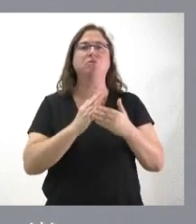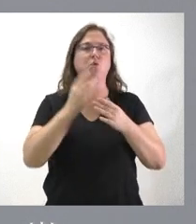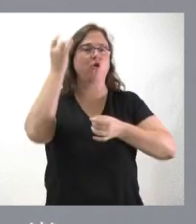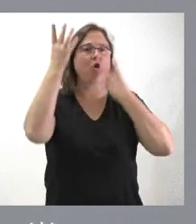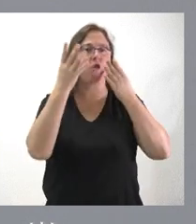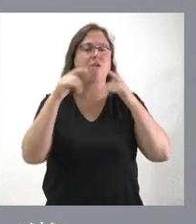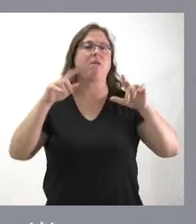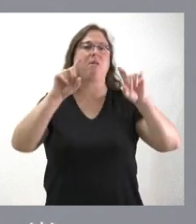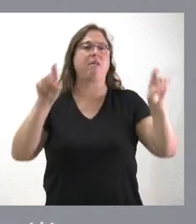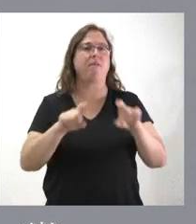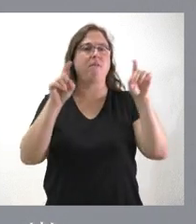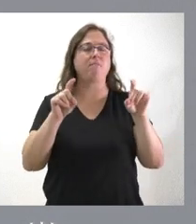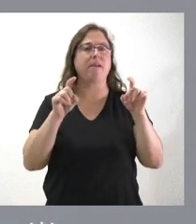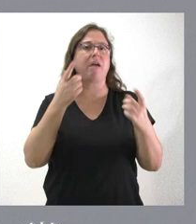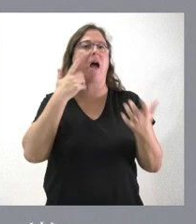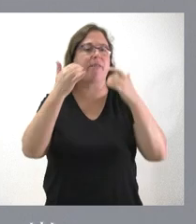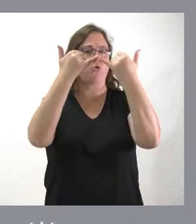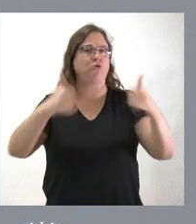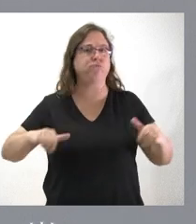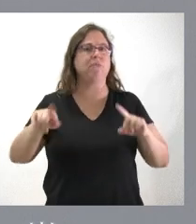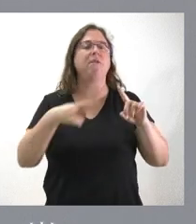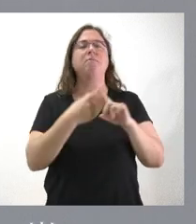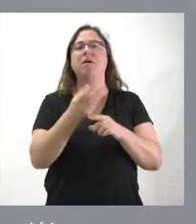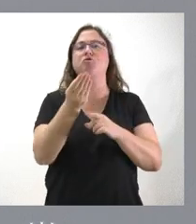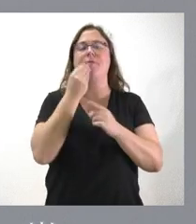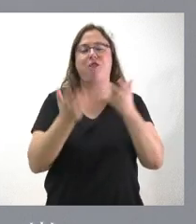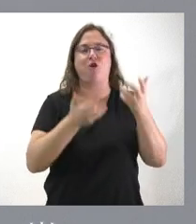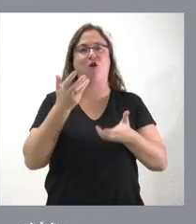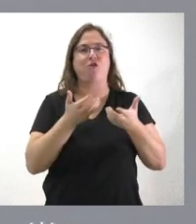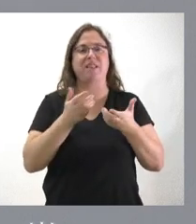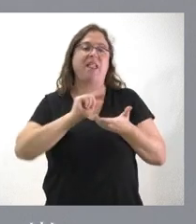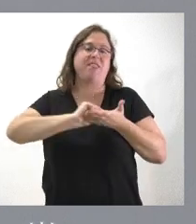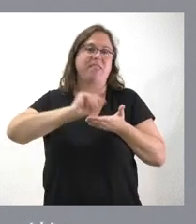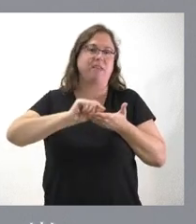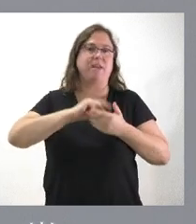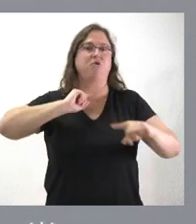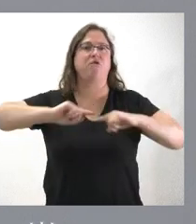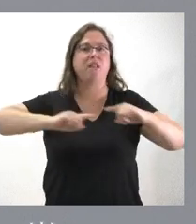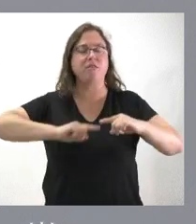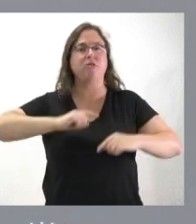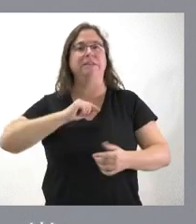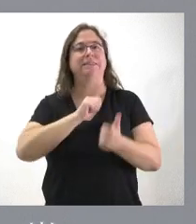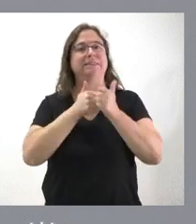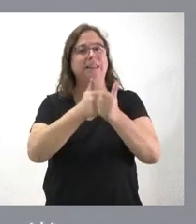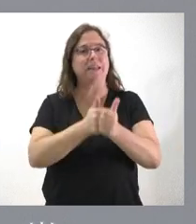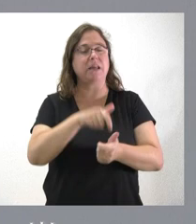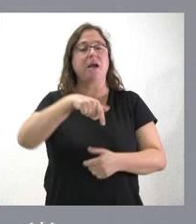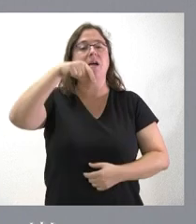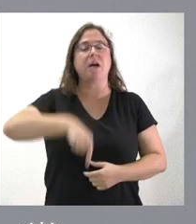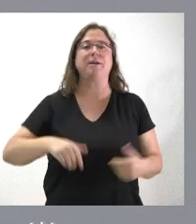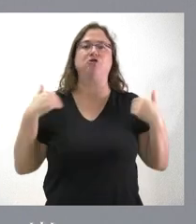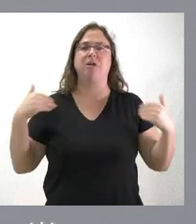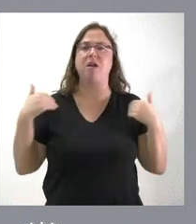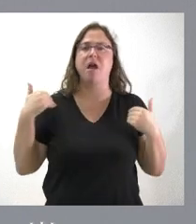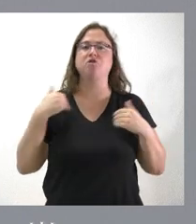sala de informática, salón de actos, así como salón comedor y cocina, despachos de dirección y secretaría. Y en el sótano se va a ubicar gimnasio, lavandería,